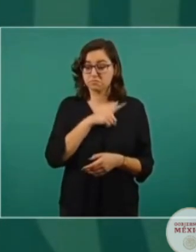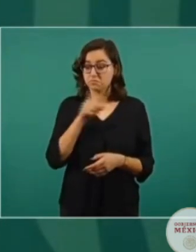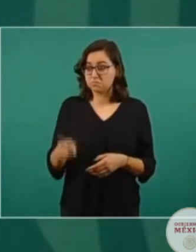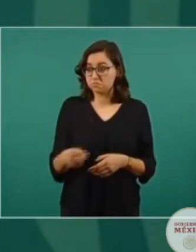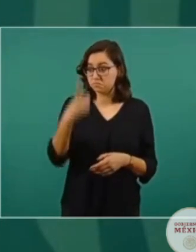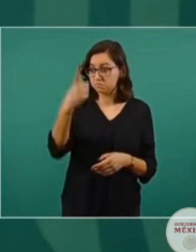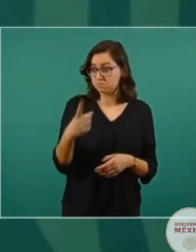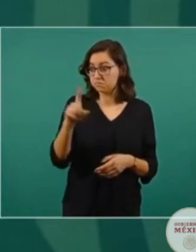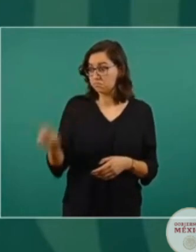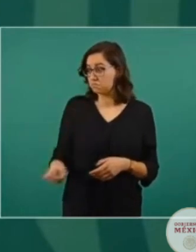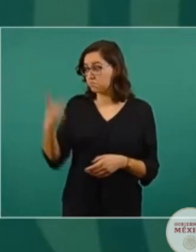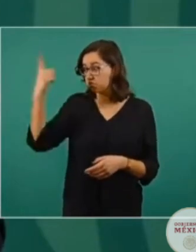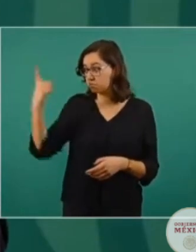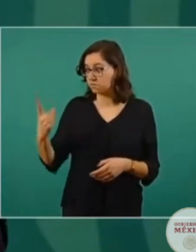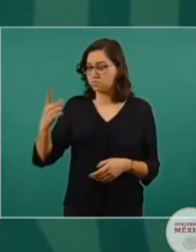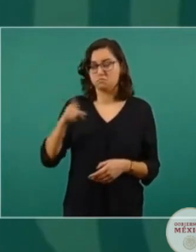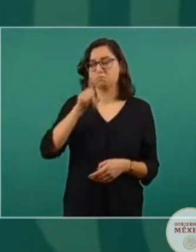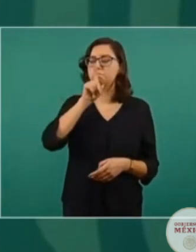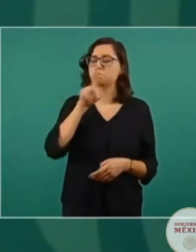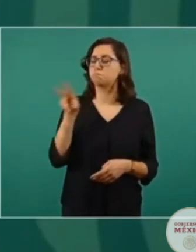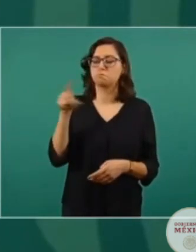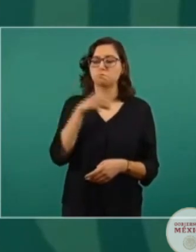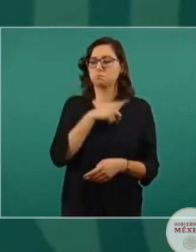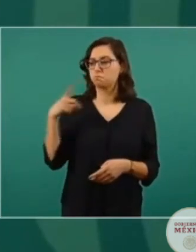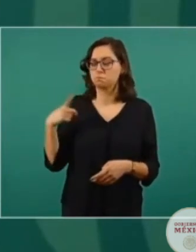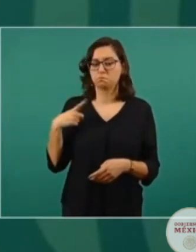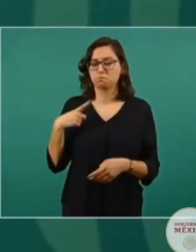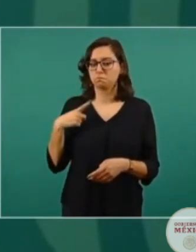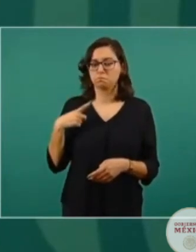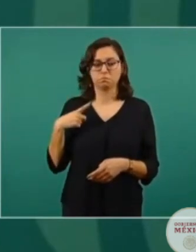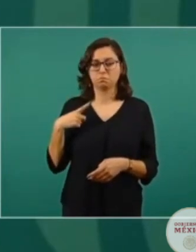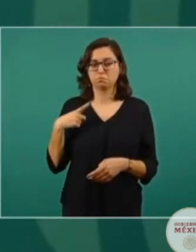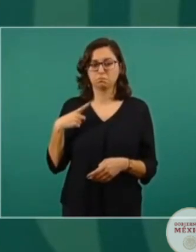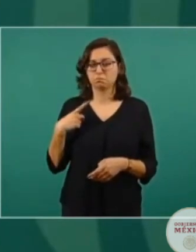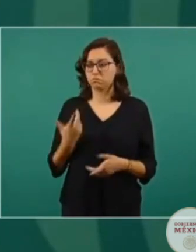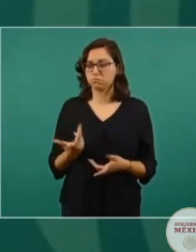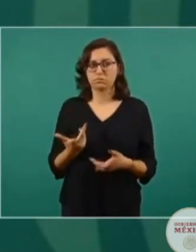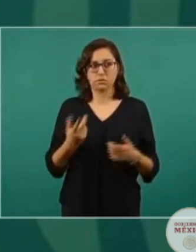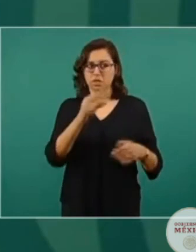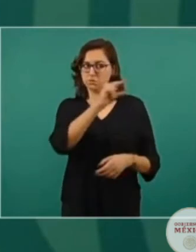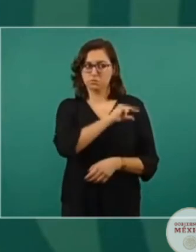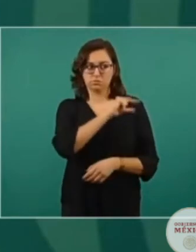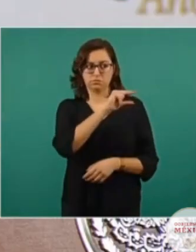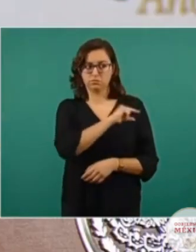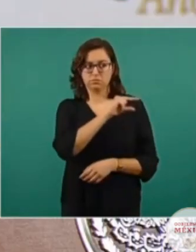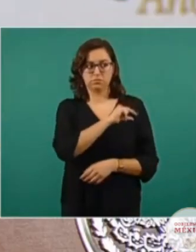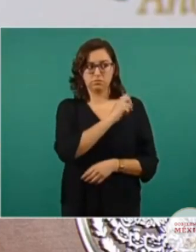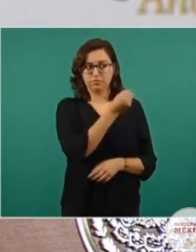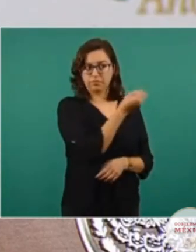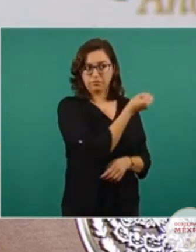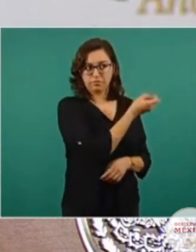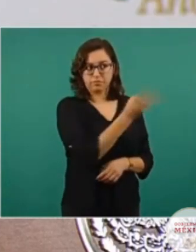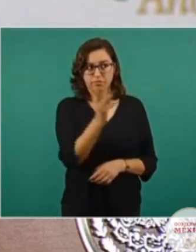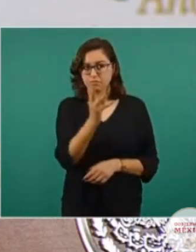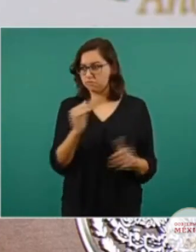situación legal, el mismo trato, en el